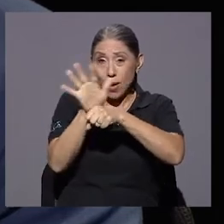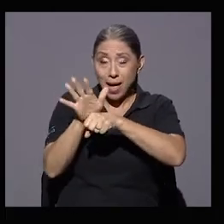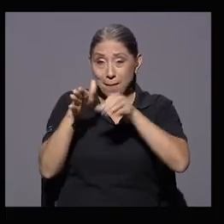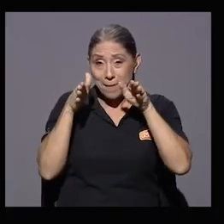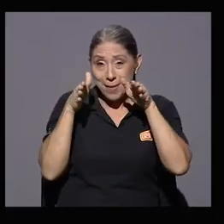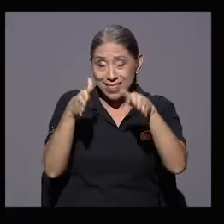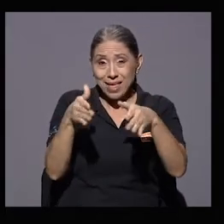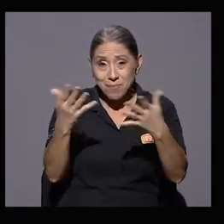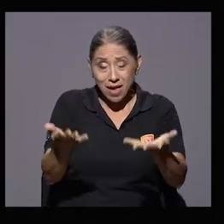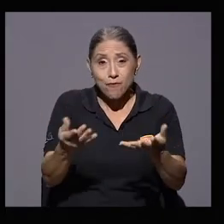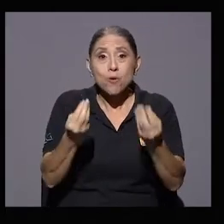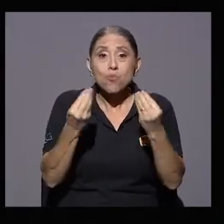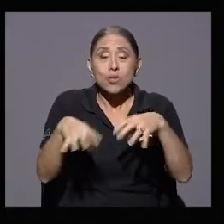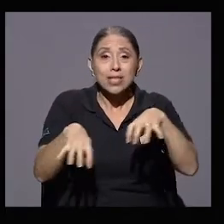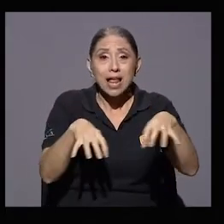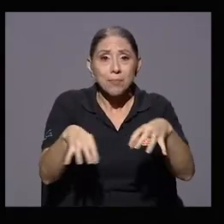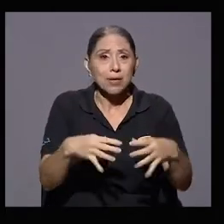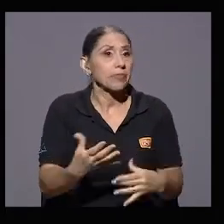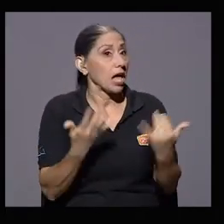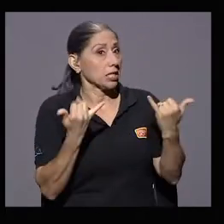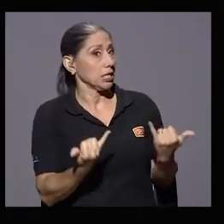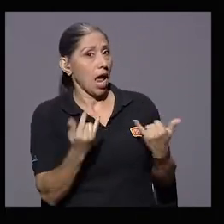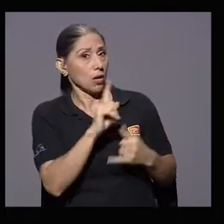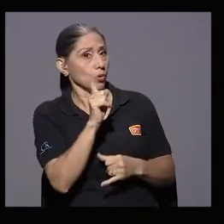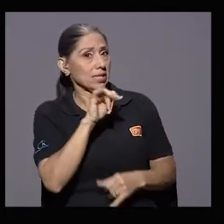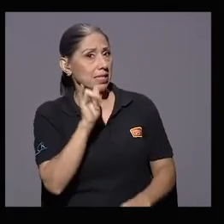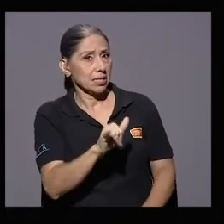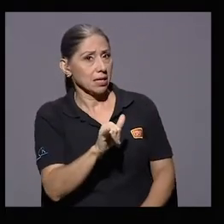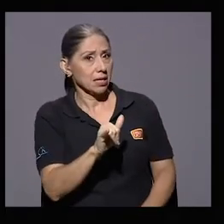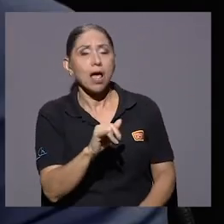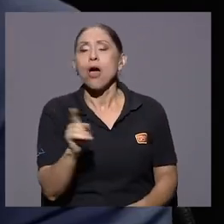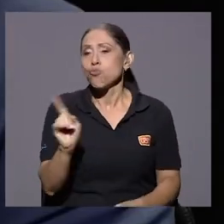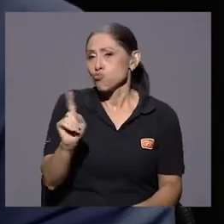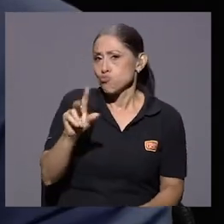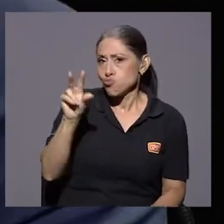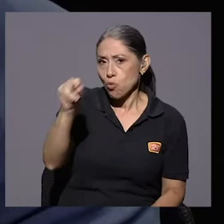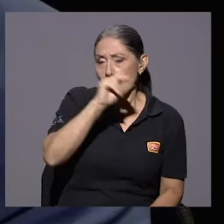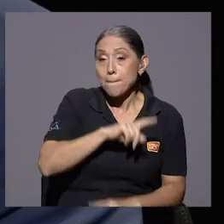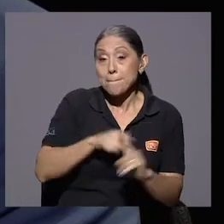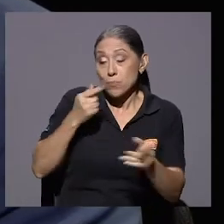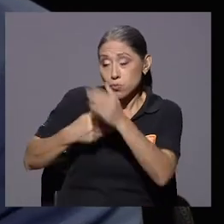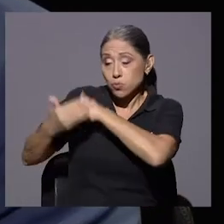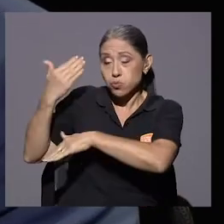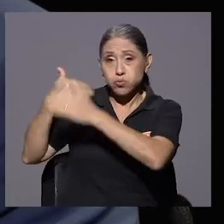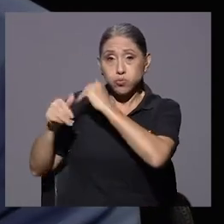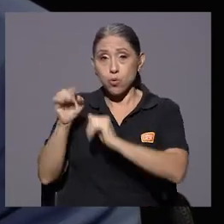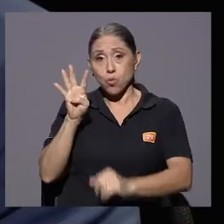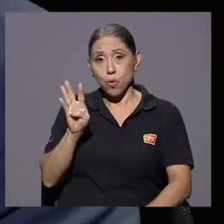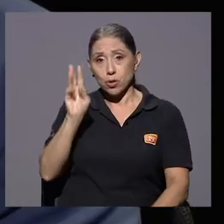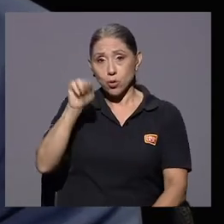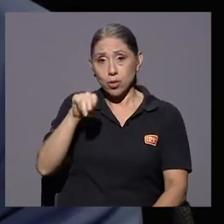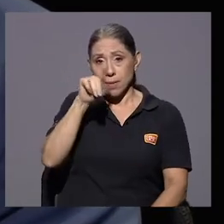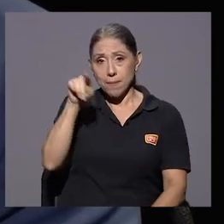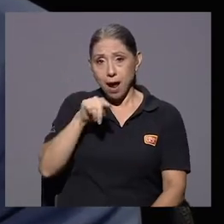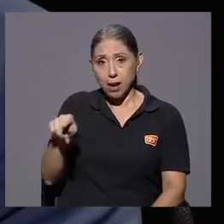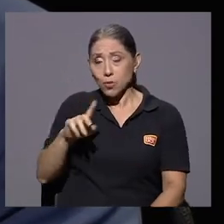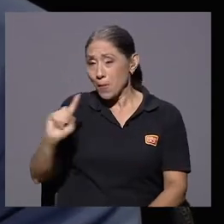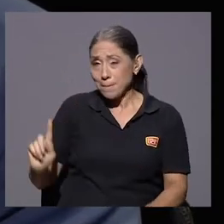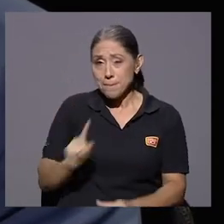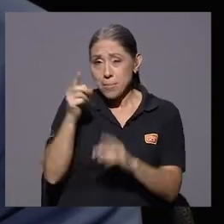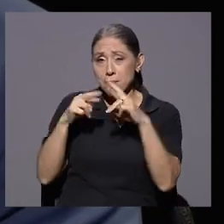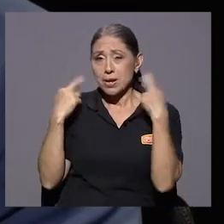Eso ya no es así. No, por supuesto que no. Y lo que quiero puntualizar es que, en esa primera reunión, su servidor habló de la